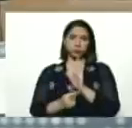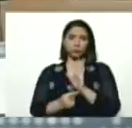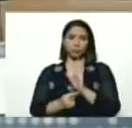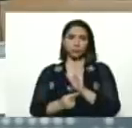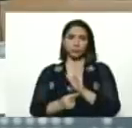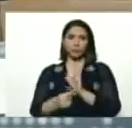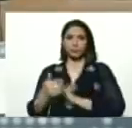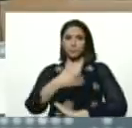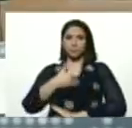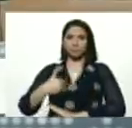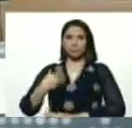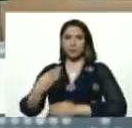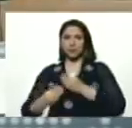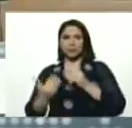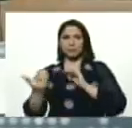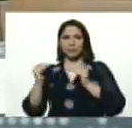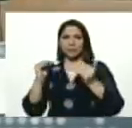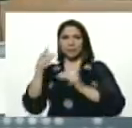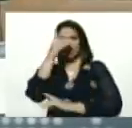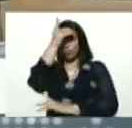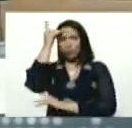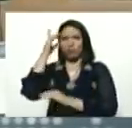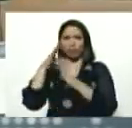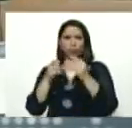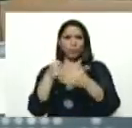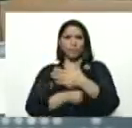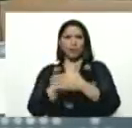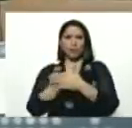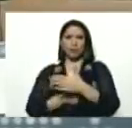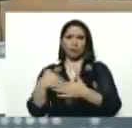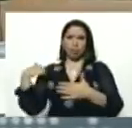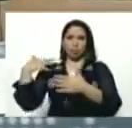quisiera que me hicieras un balance, Dios dado, de toda esta batalla,